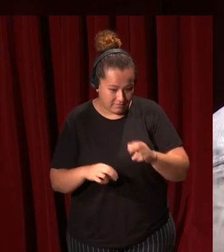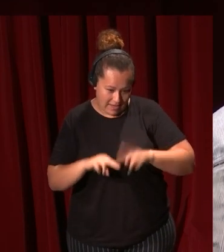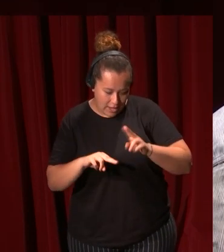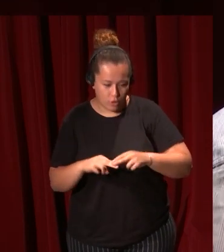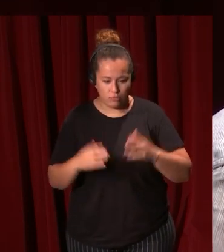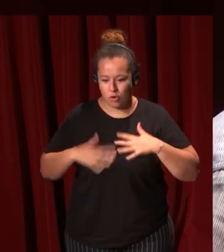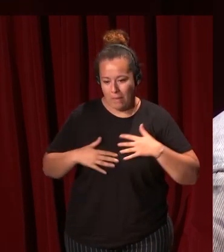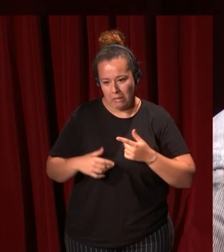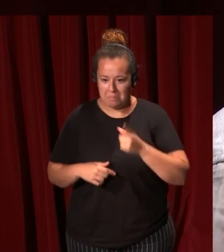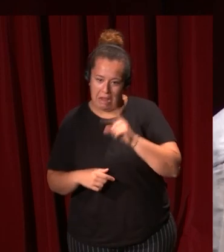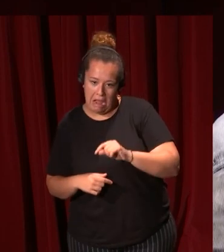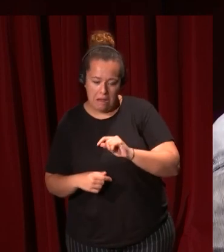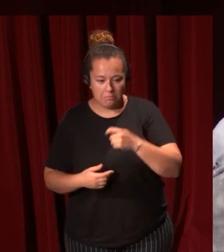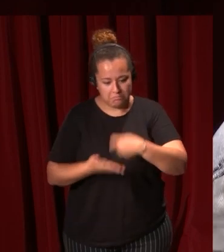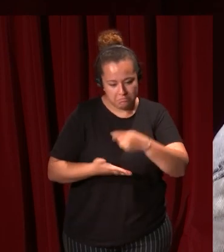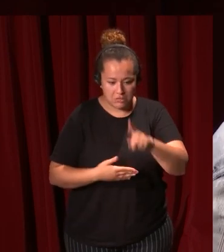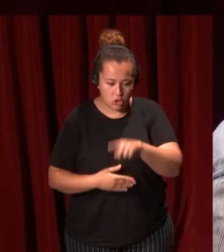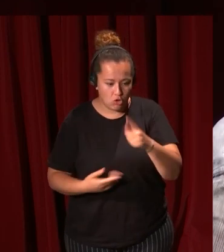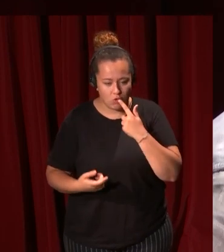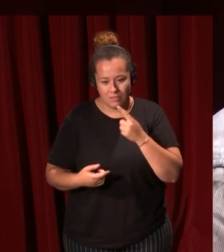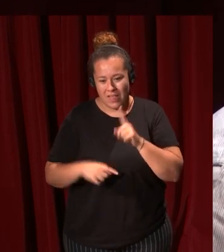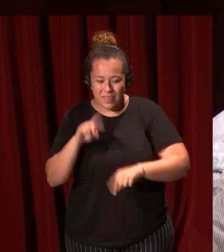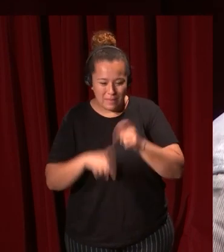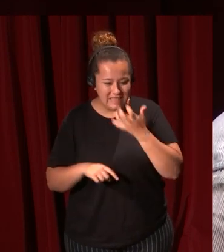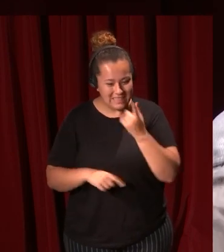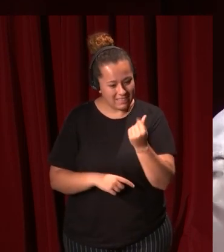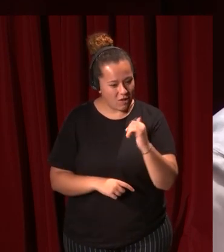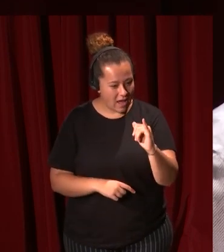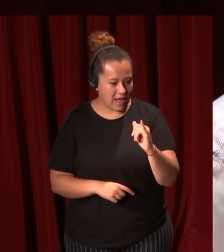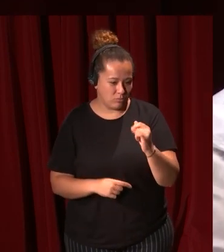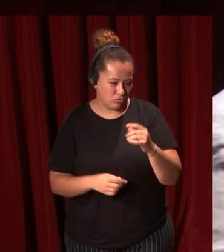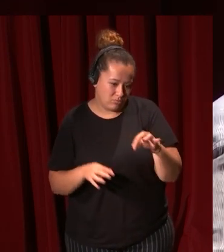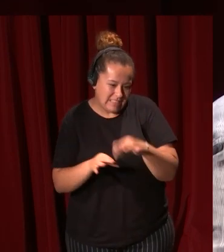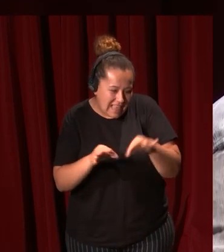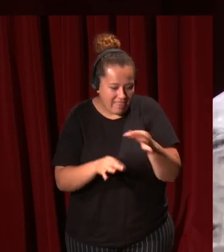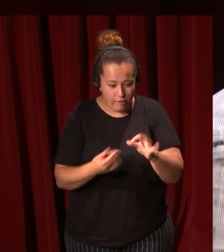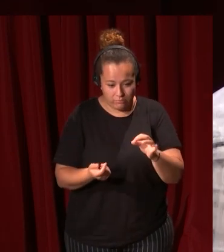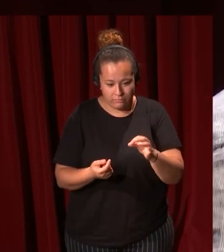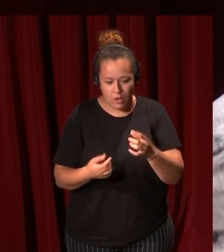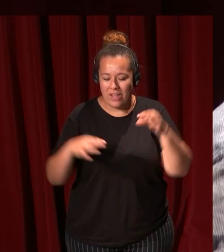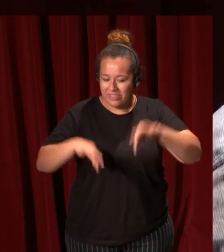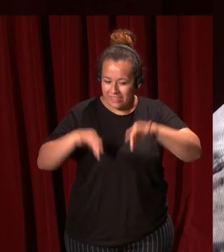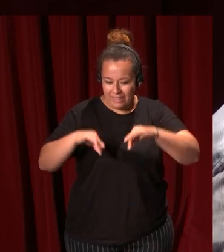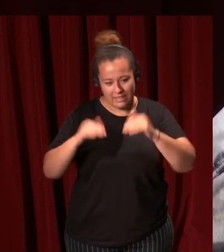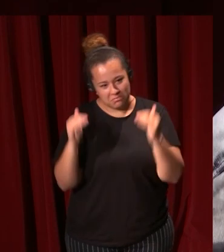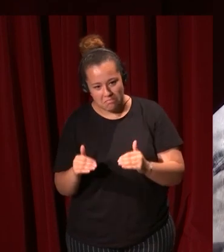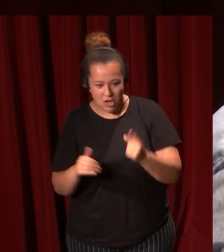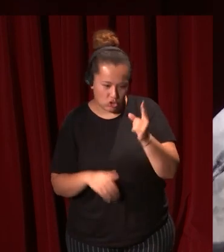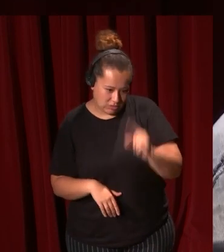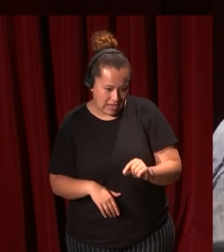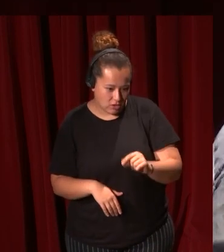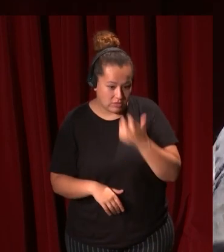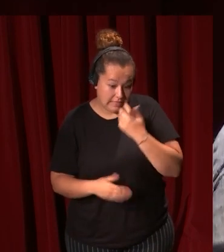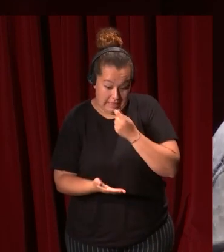menos caras, algodón, lana o seda si uno tiene dinero, con tintes más o menos caros, palo de campeche ya a final del 16 si uno tiene